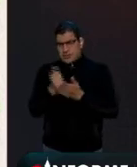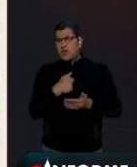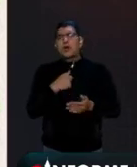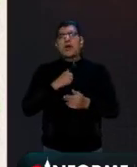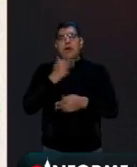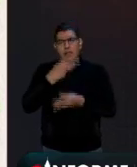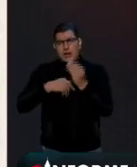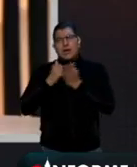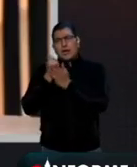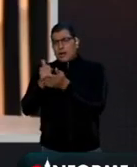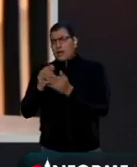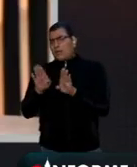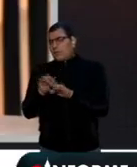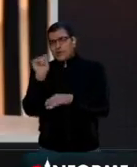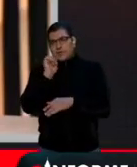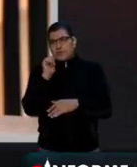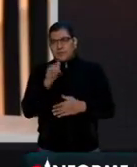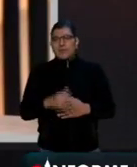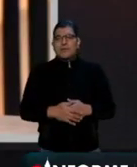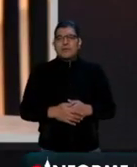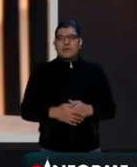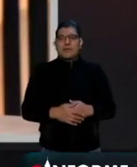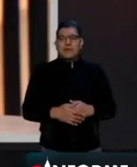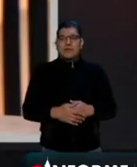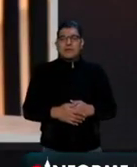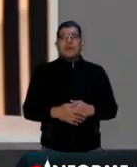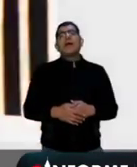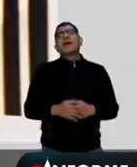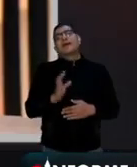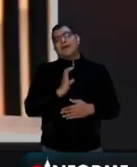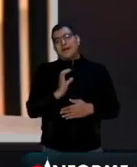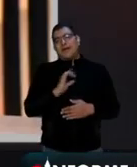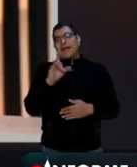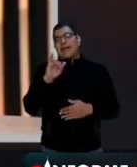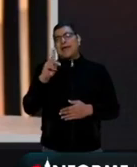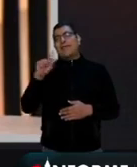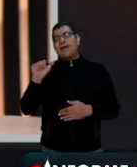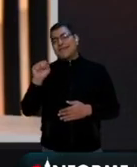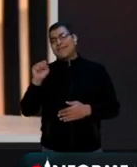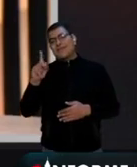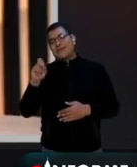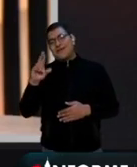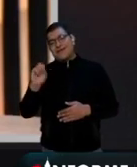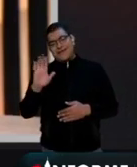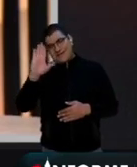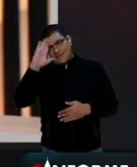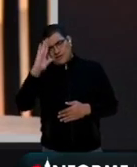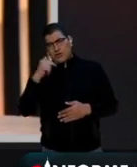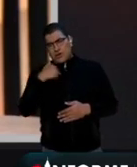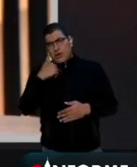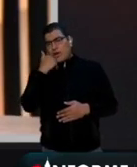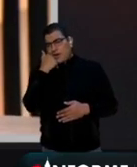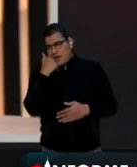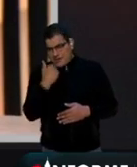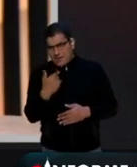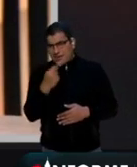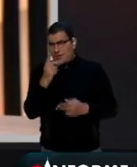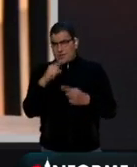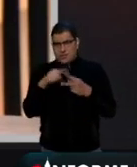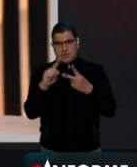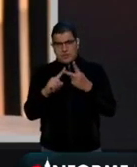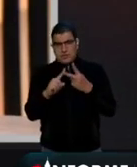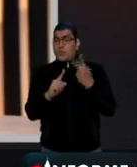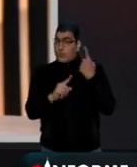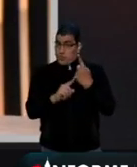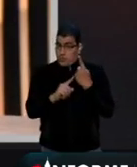como siempre. Mi querida Laida Sanzores, yo simplemente tengo que decir dos cosas, no